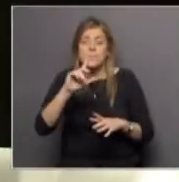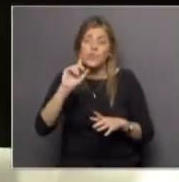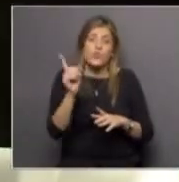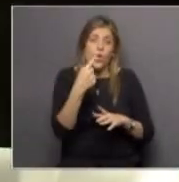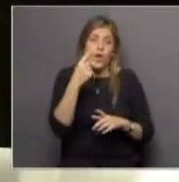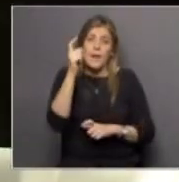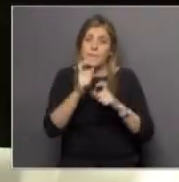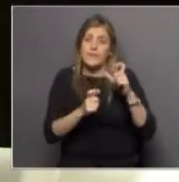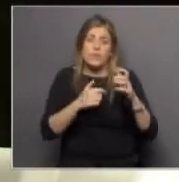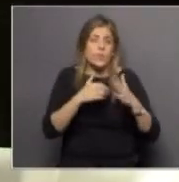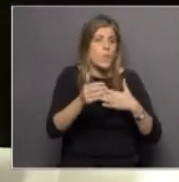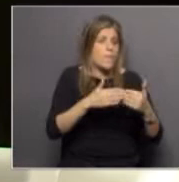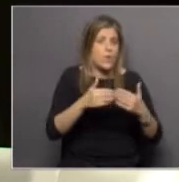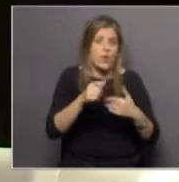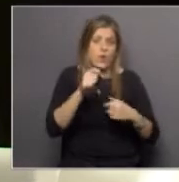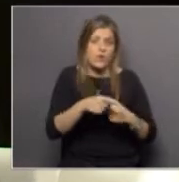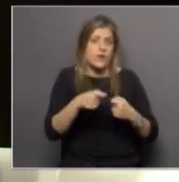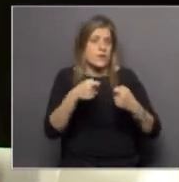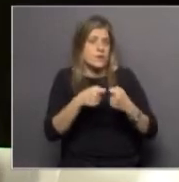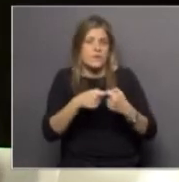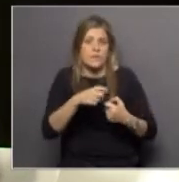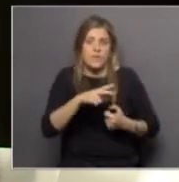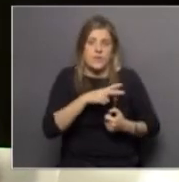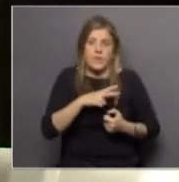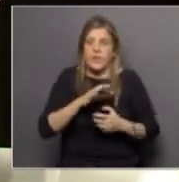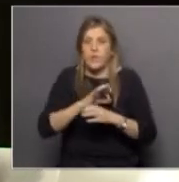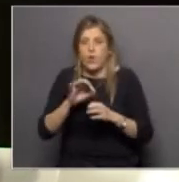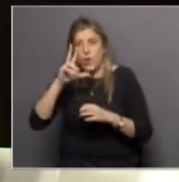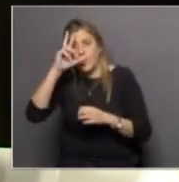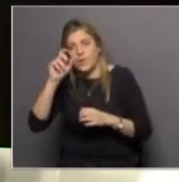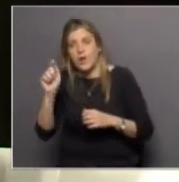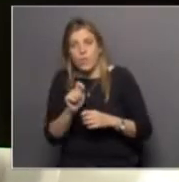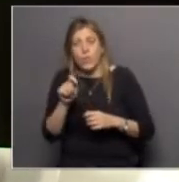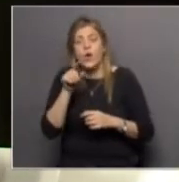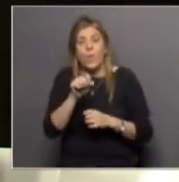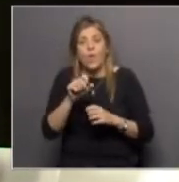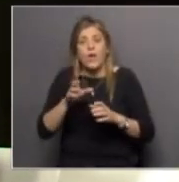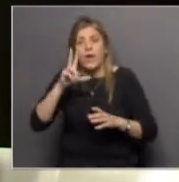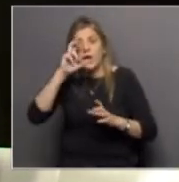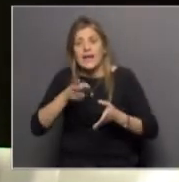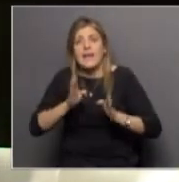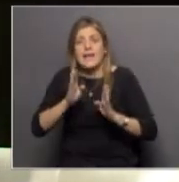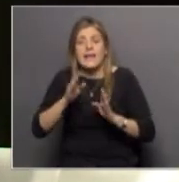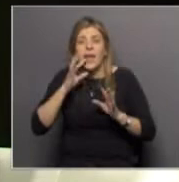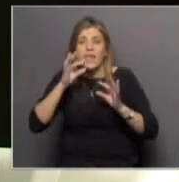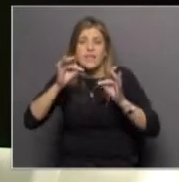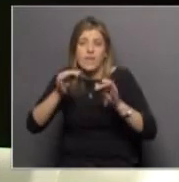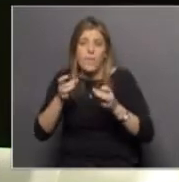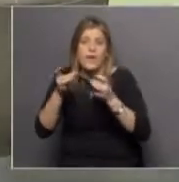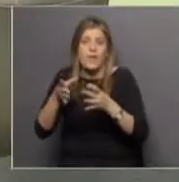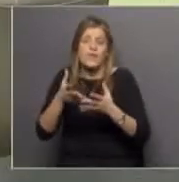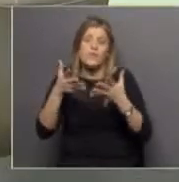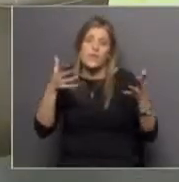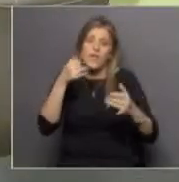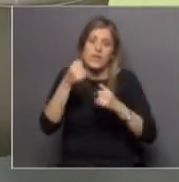el mundo no importa cuál de los subsistemas de salud pertenezca la clínica de cesación del tabaquismo está a disposición un gran dato